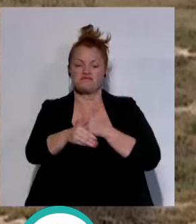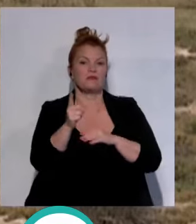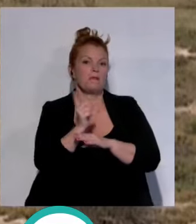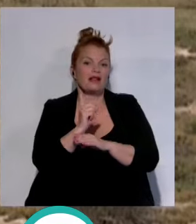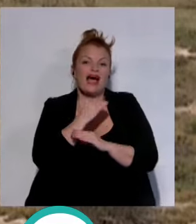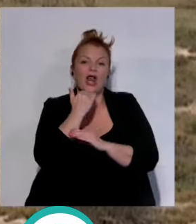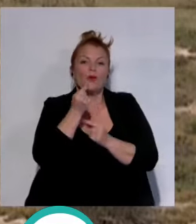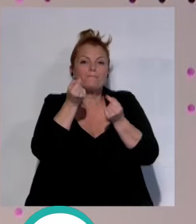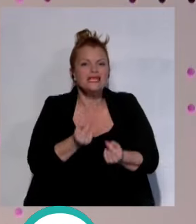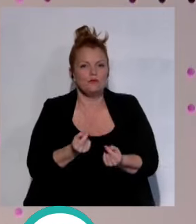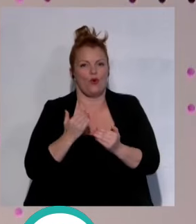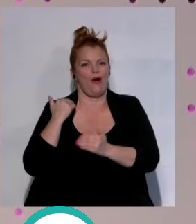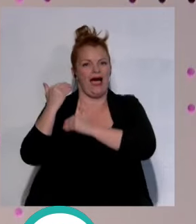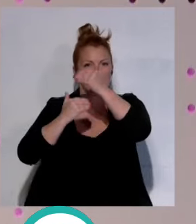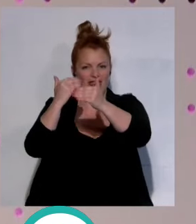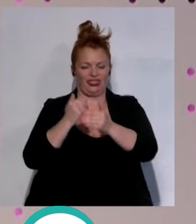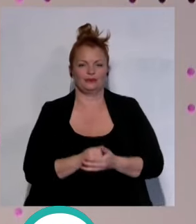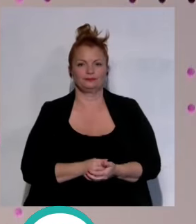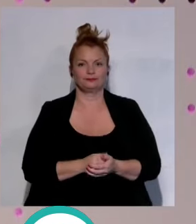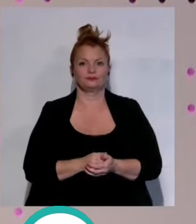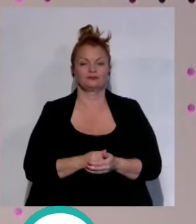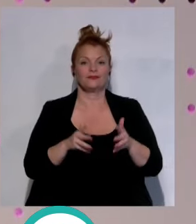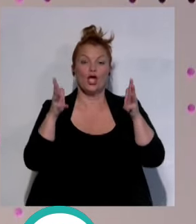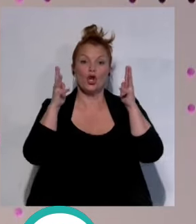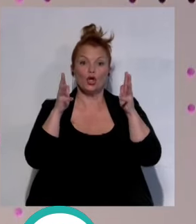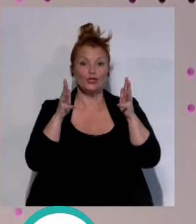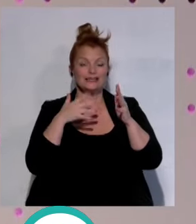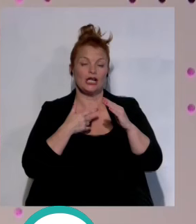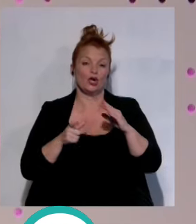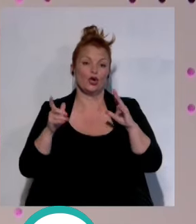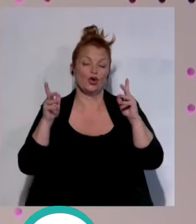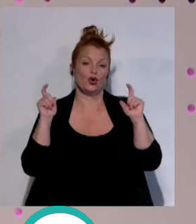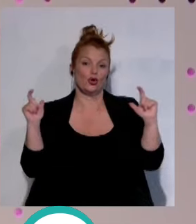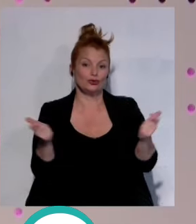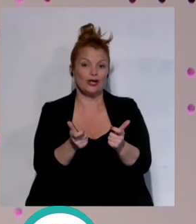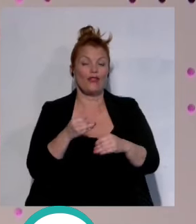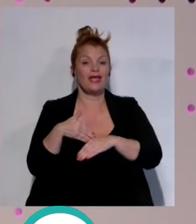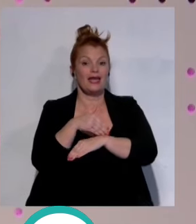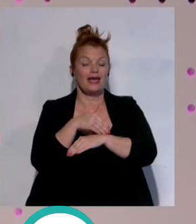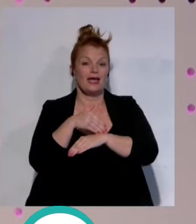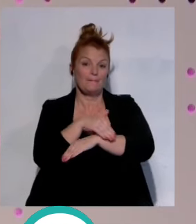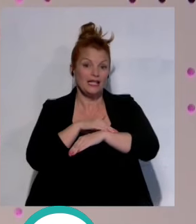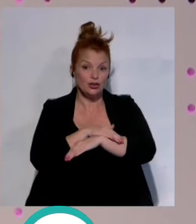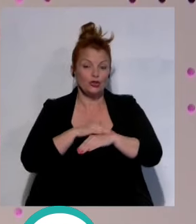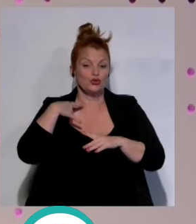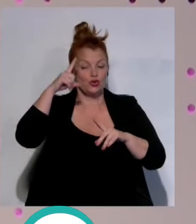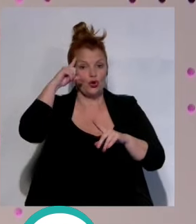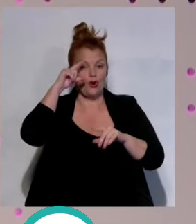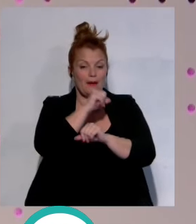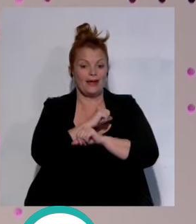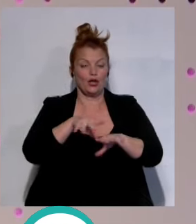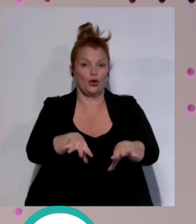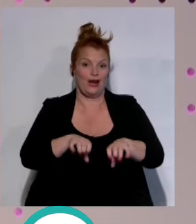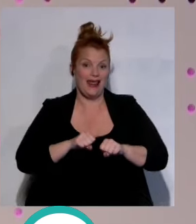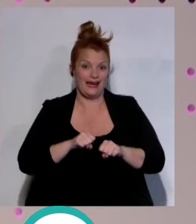avance. Una vez termine de llegar al Consejo de Ministros, espero que en esta legislatura pueda ser